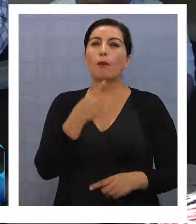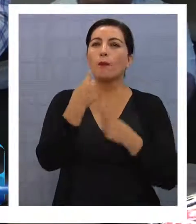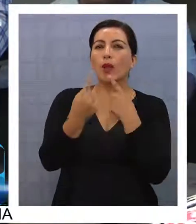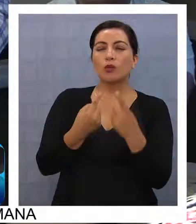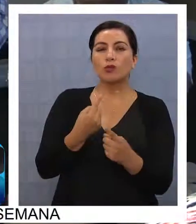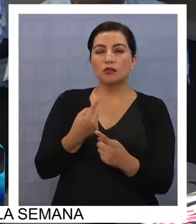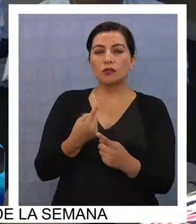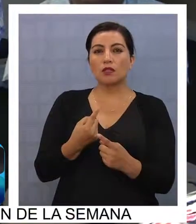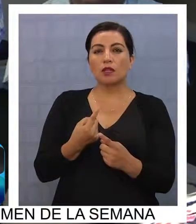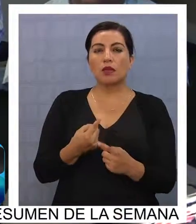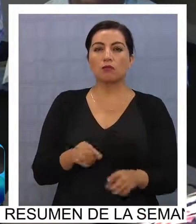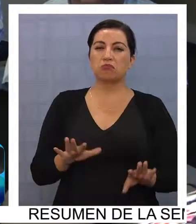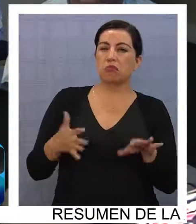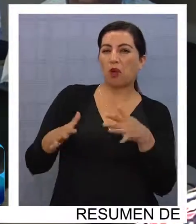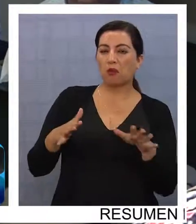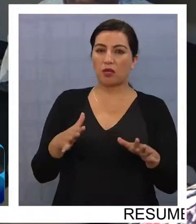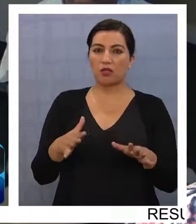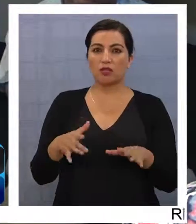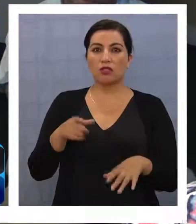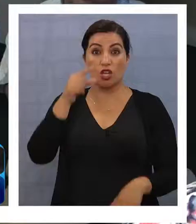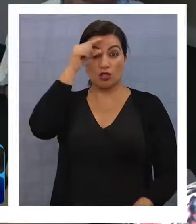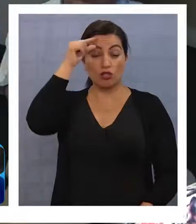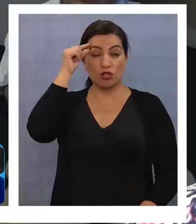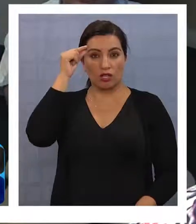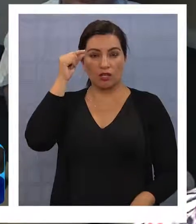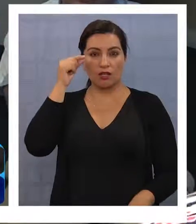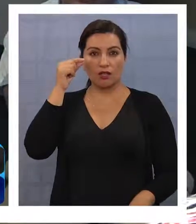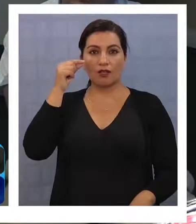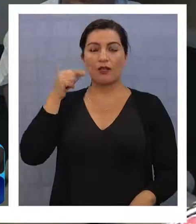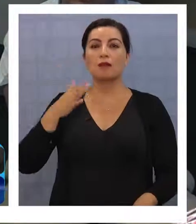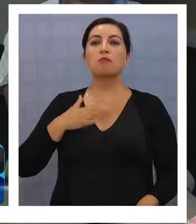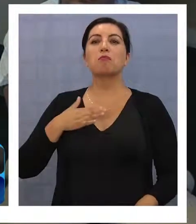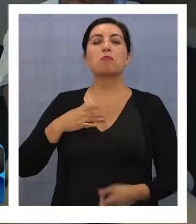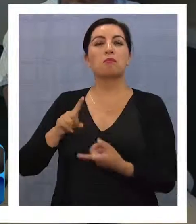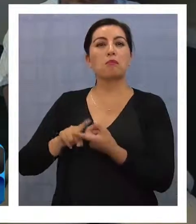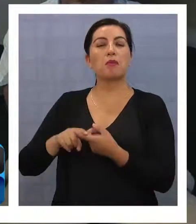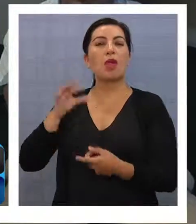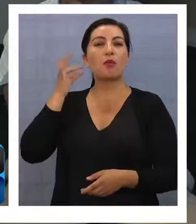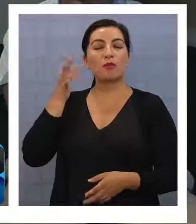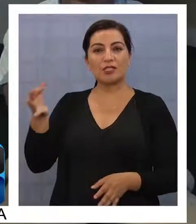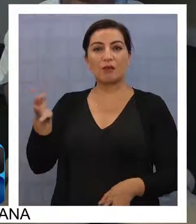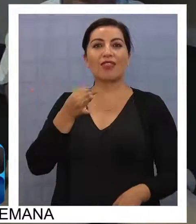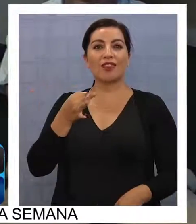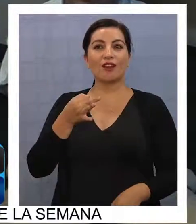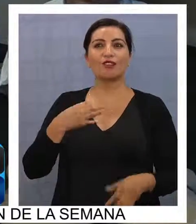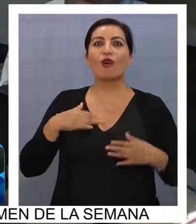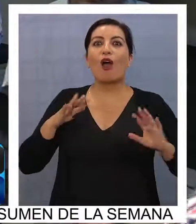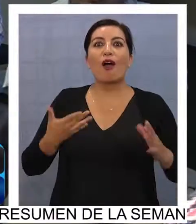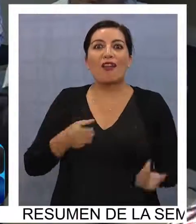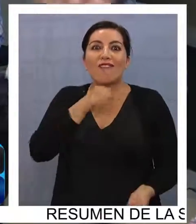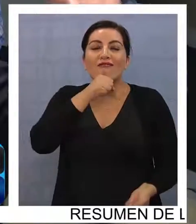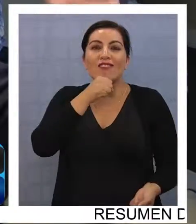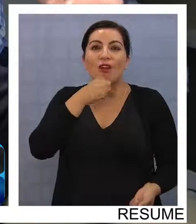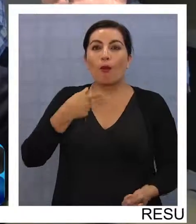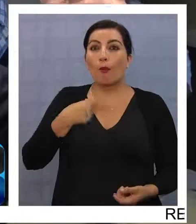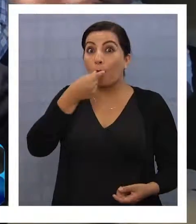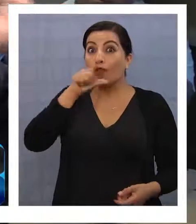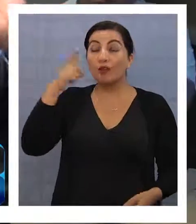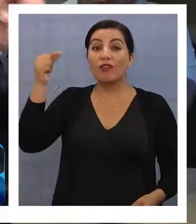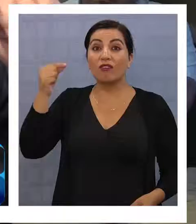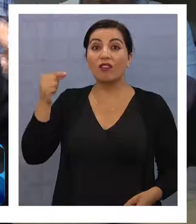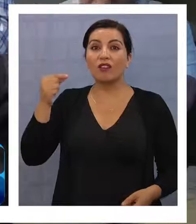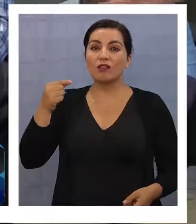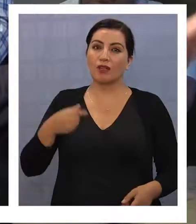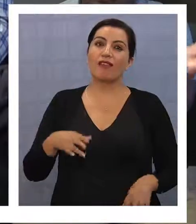política, yo empezaba a ganar, como te digo, primera vez decía mi mujer, ¿cómo yo puedo tan viejo ahora que me voy a ganar la elección? La verdad que yo siempre